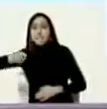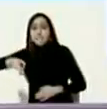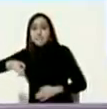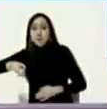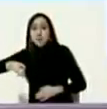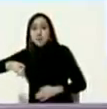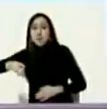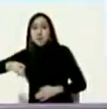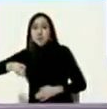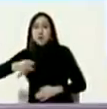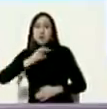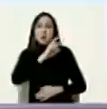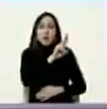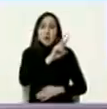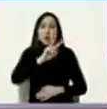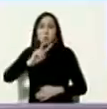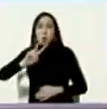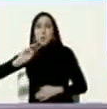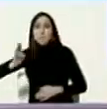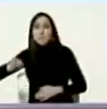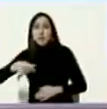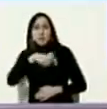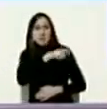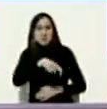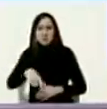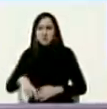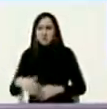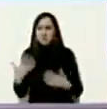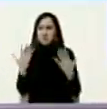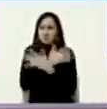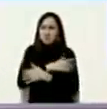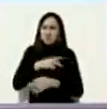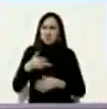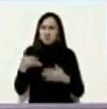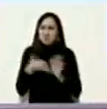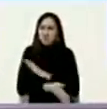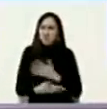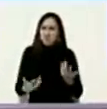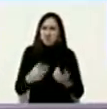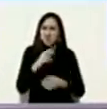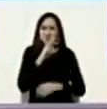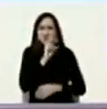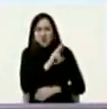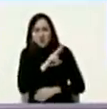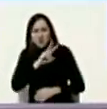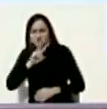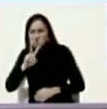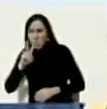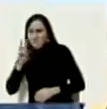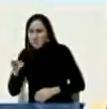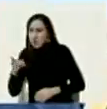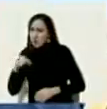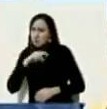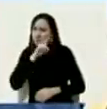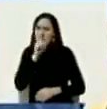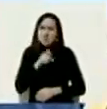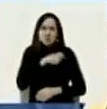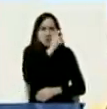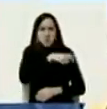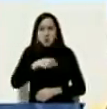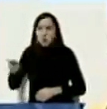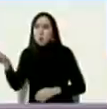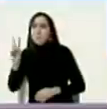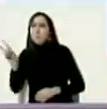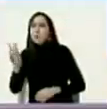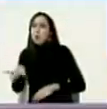R2P la gente preguntaba ¿qué es R2P? Jessica ¿qué es R2P? tú le preguntas a cualquier venezolano en las